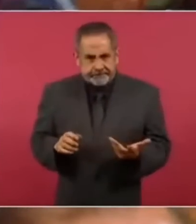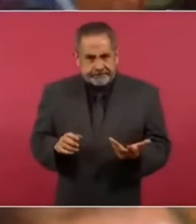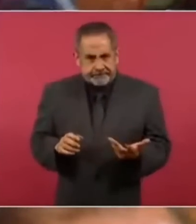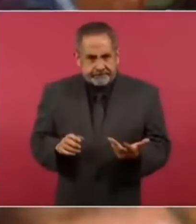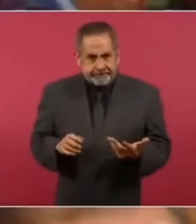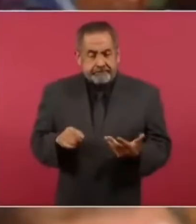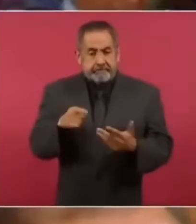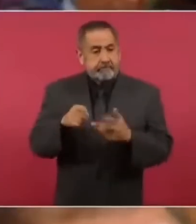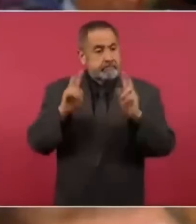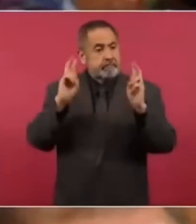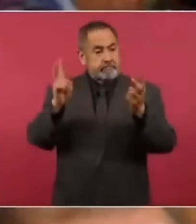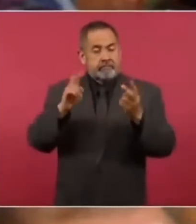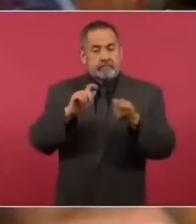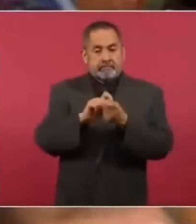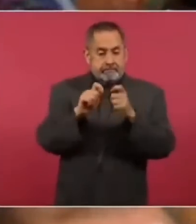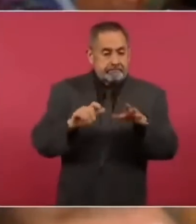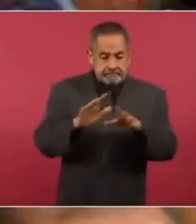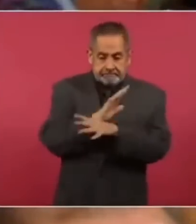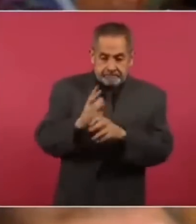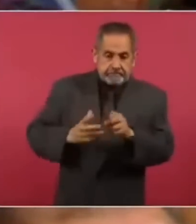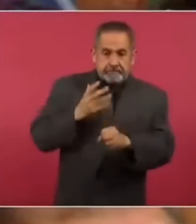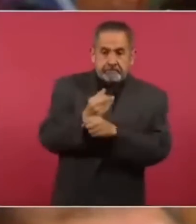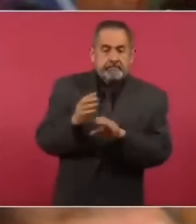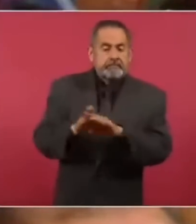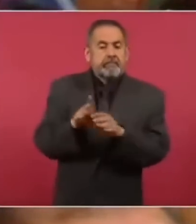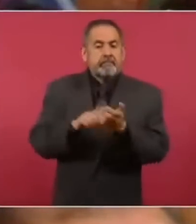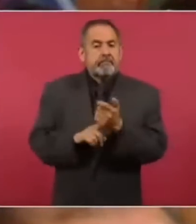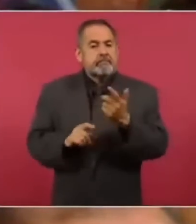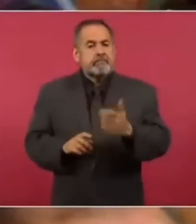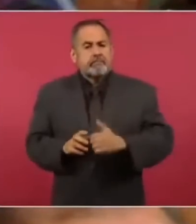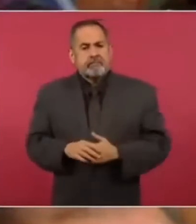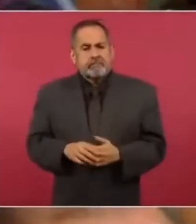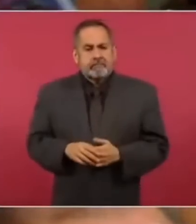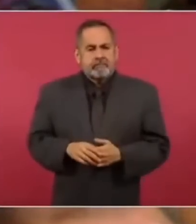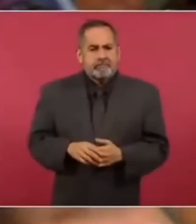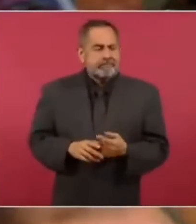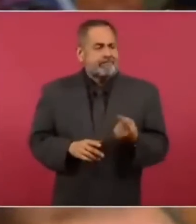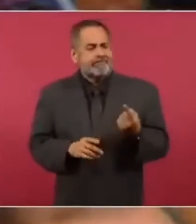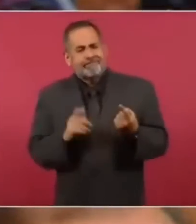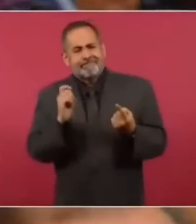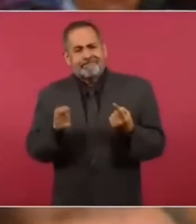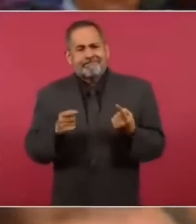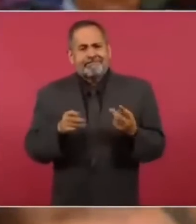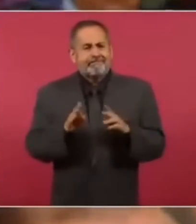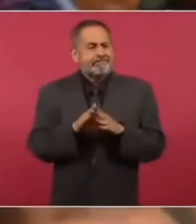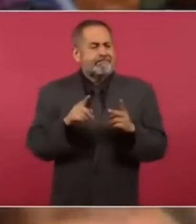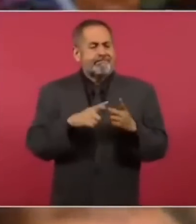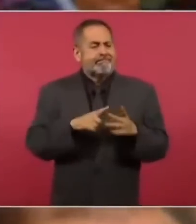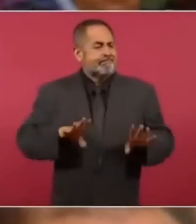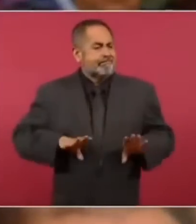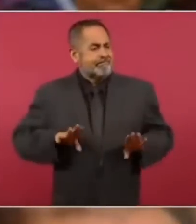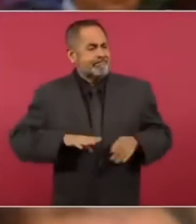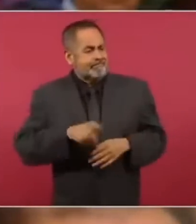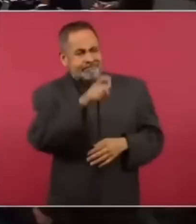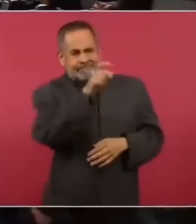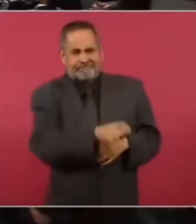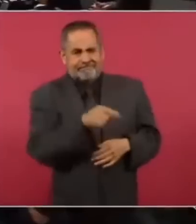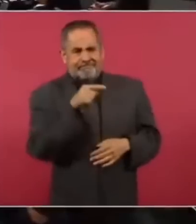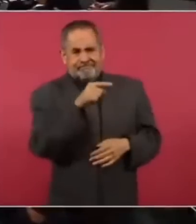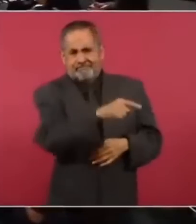educativa. Bueno, solamente es eso, es una actitud en